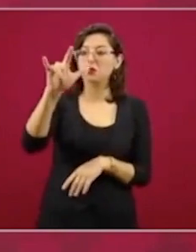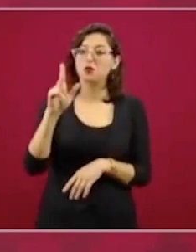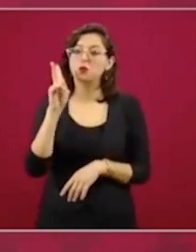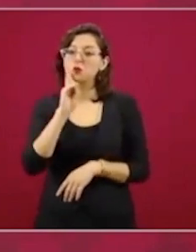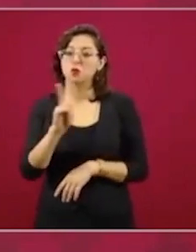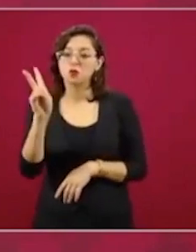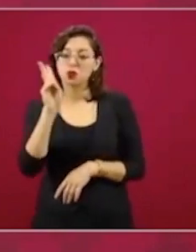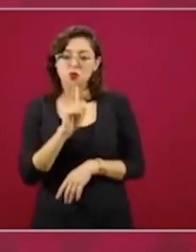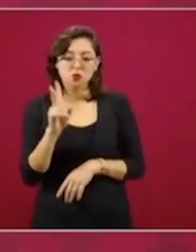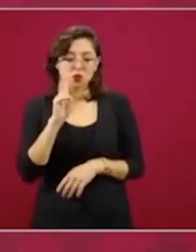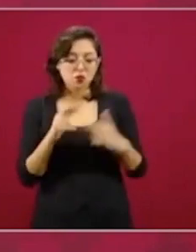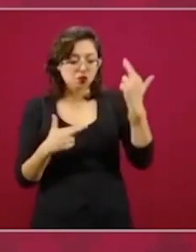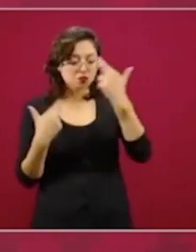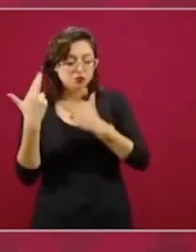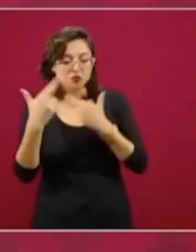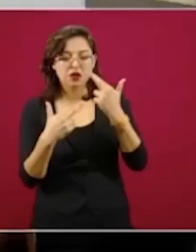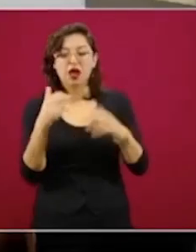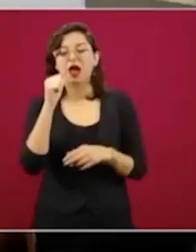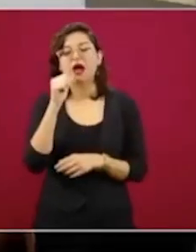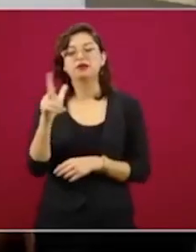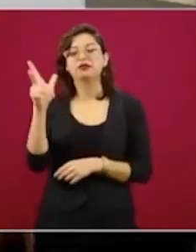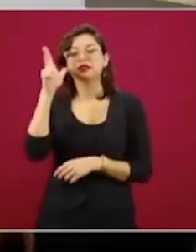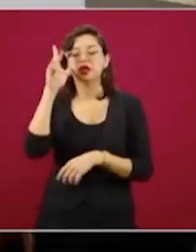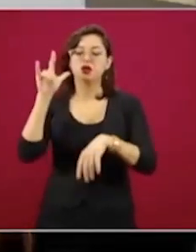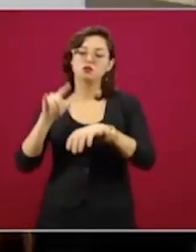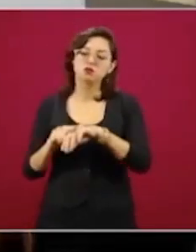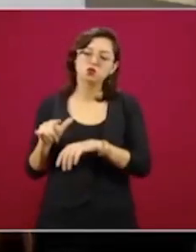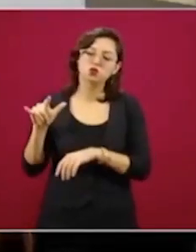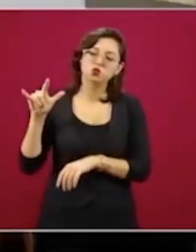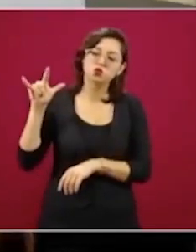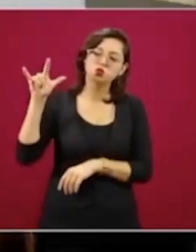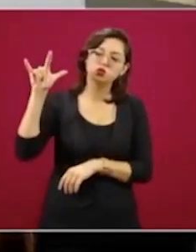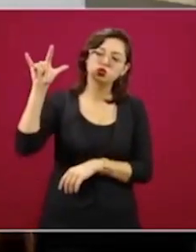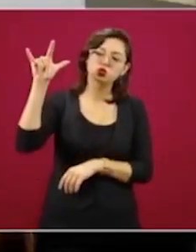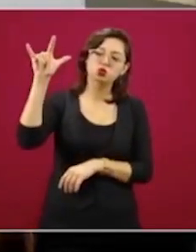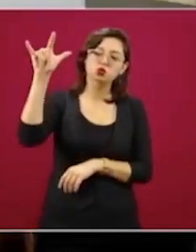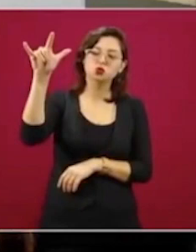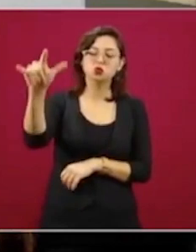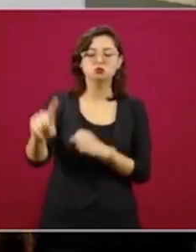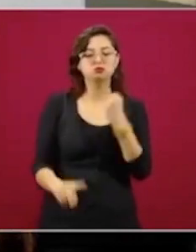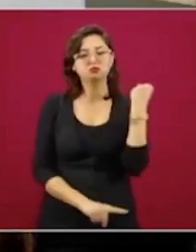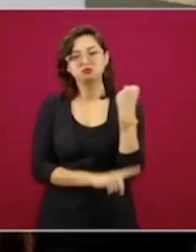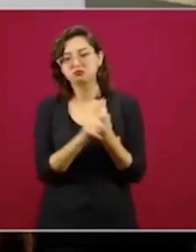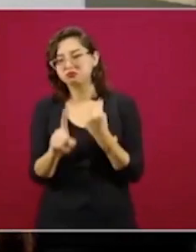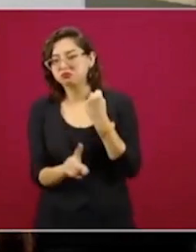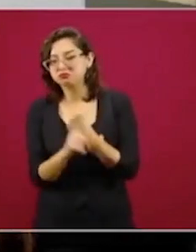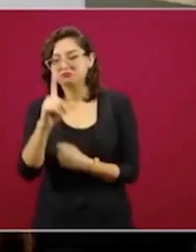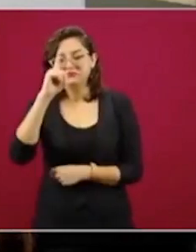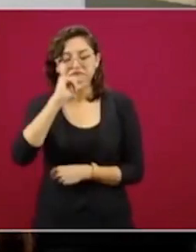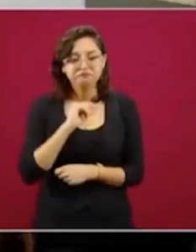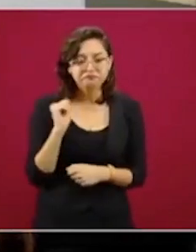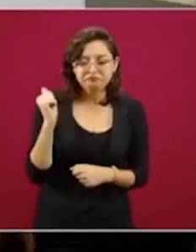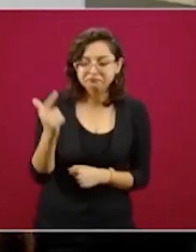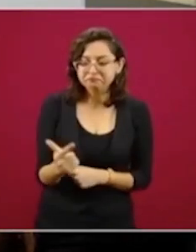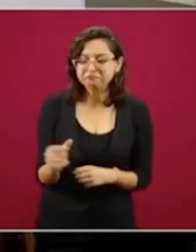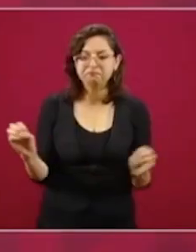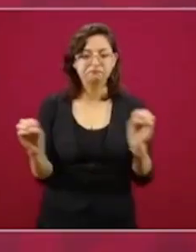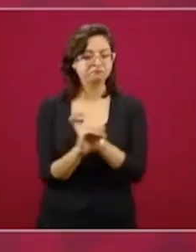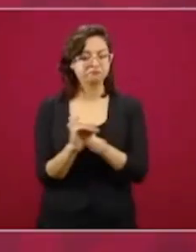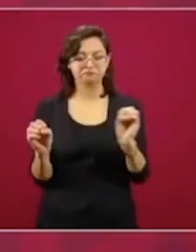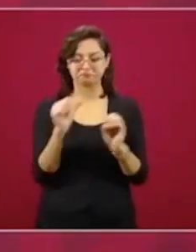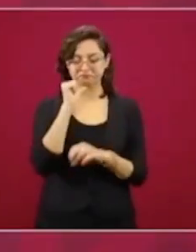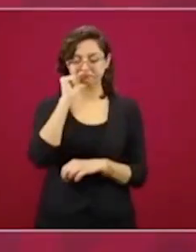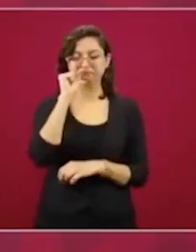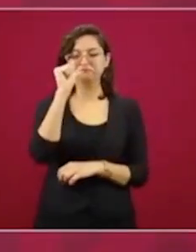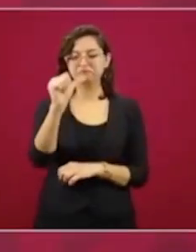lo volaron antier y no tuvo ninguna falla. Ya están